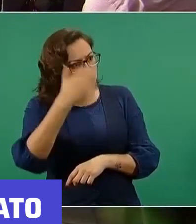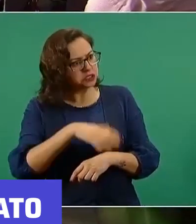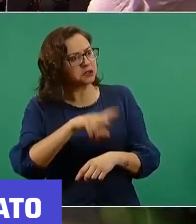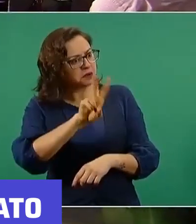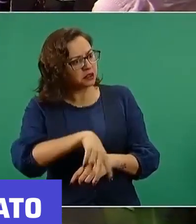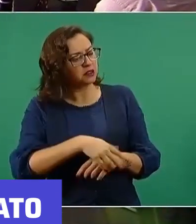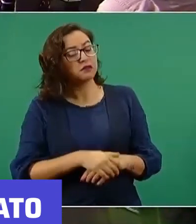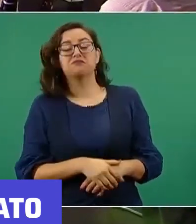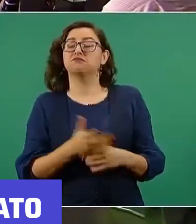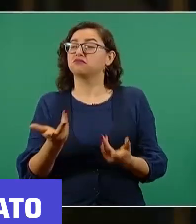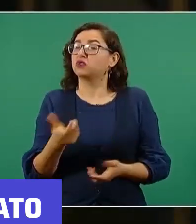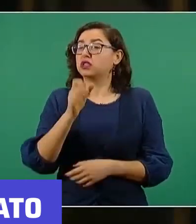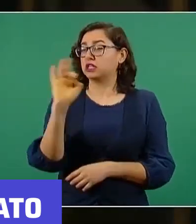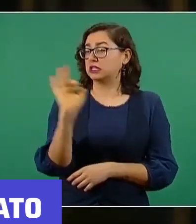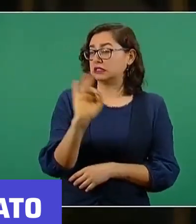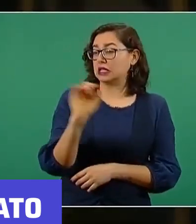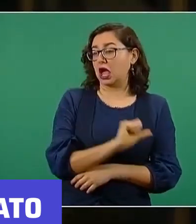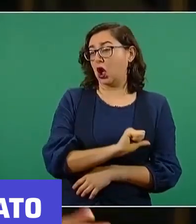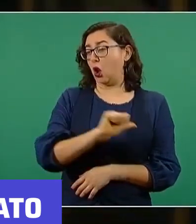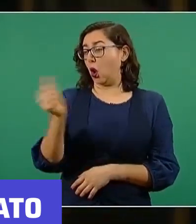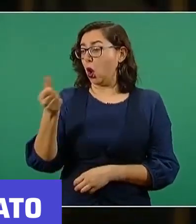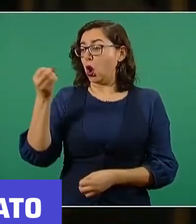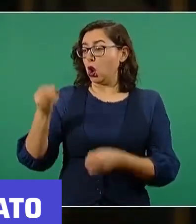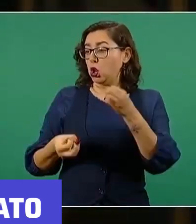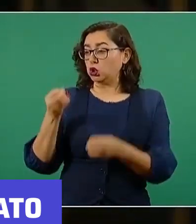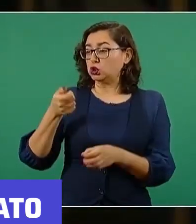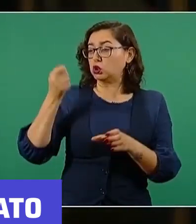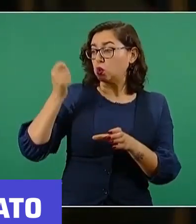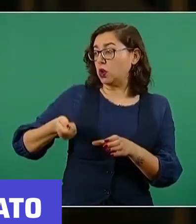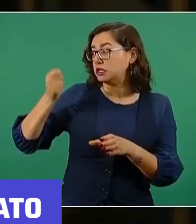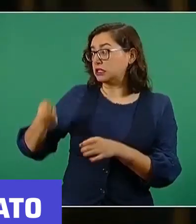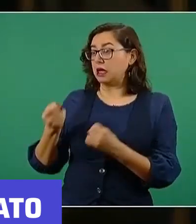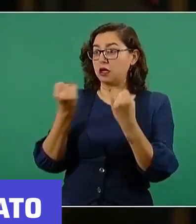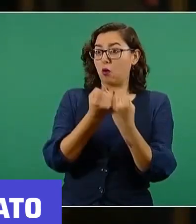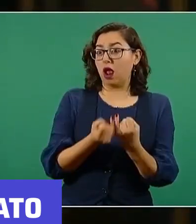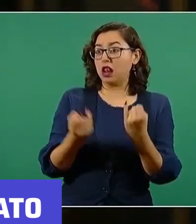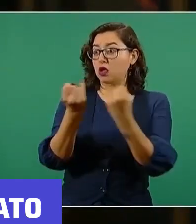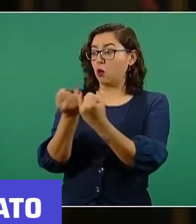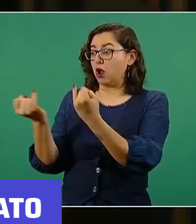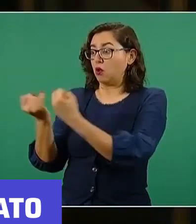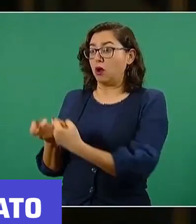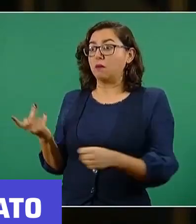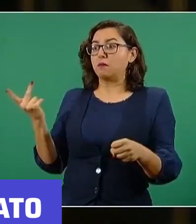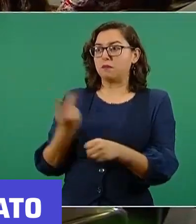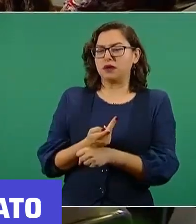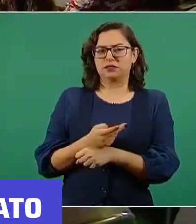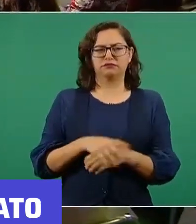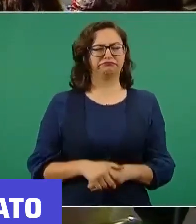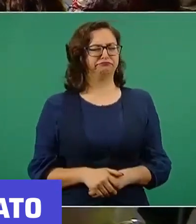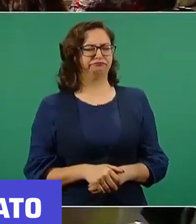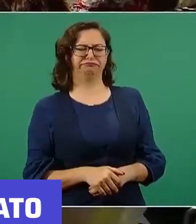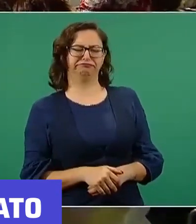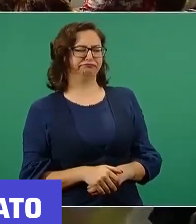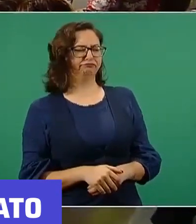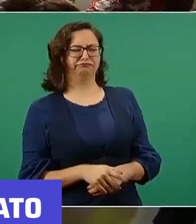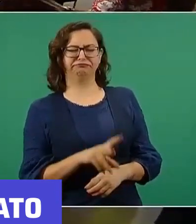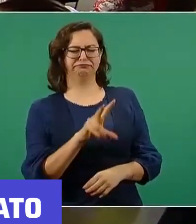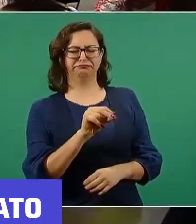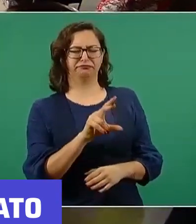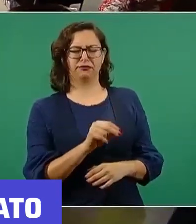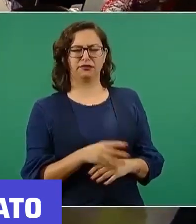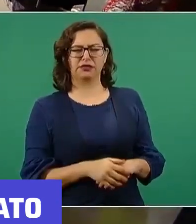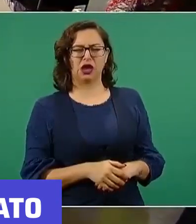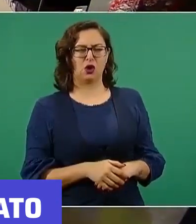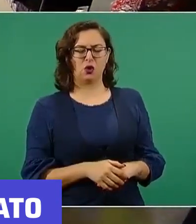jueces consideraran lo mismo, si llegara a la Corte y tiraran el decreto, ¿qué podría pasar? ¿Cómo podría... No, son de los asuntos que tenemos en curso